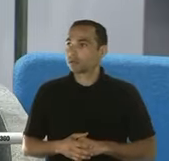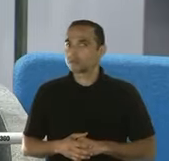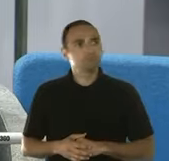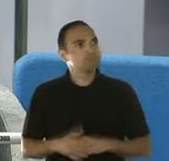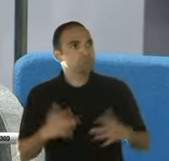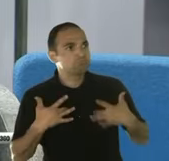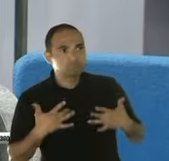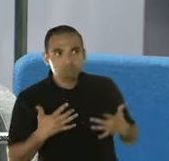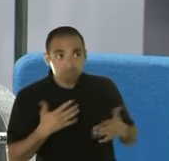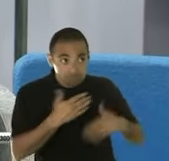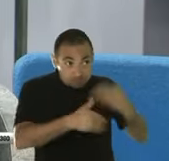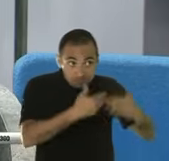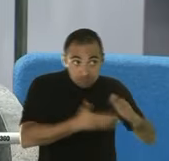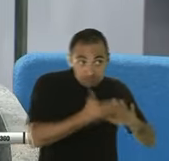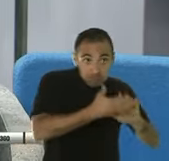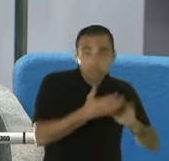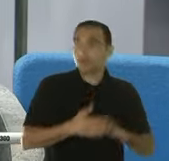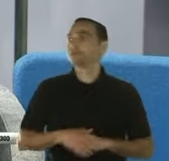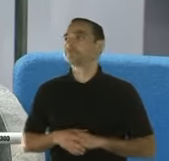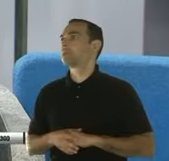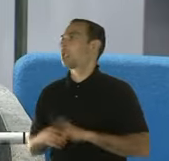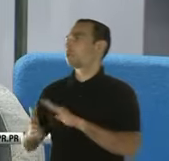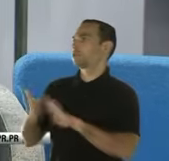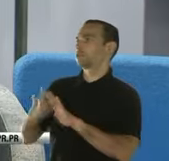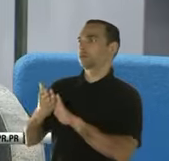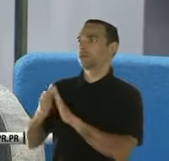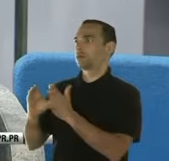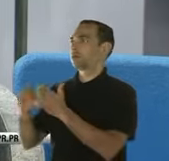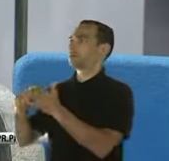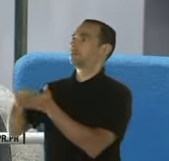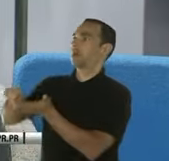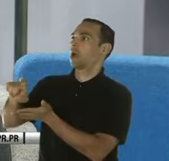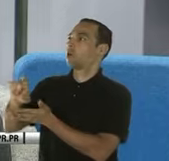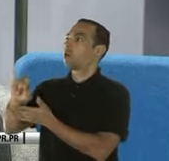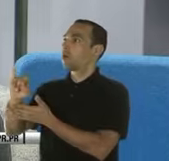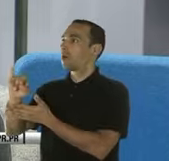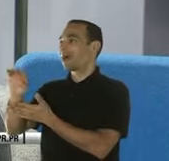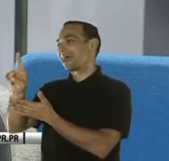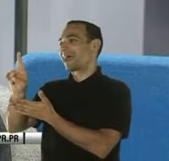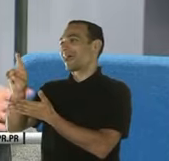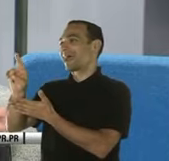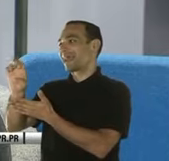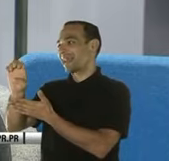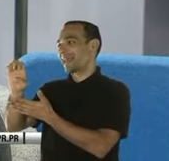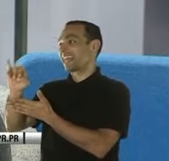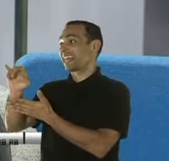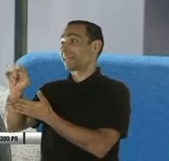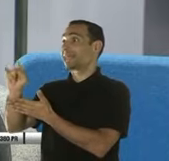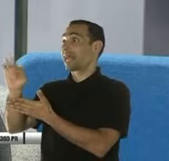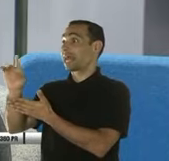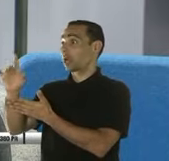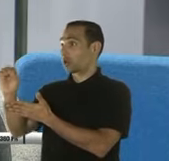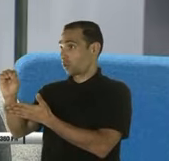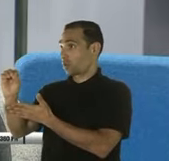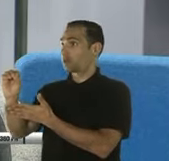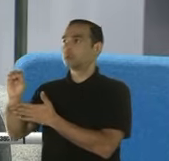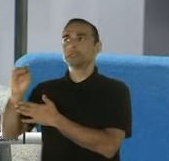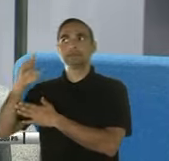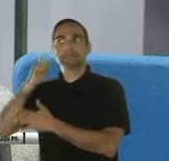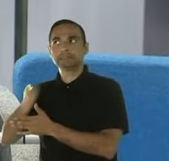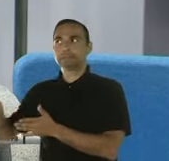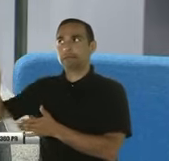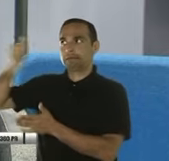reintegros también ha sido más rápido. El propio secretario es constante en dar las cifras de cuántas planillas y cuántos reintegros ha emitido.